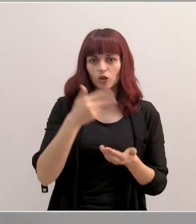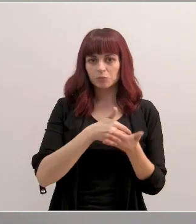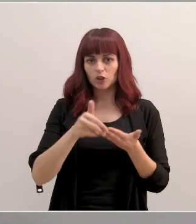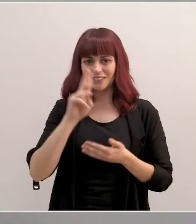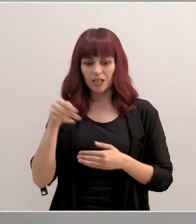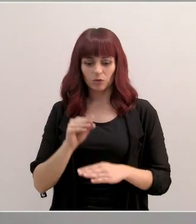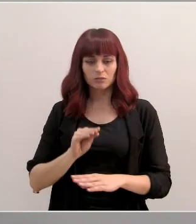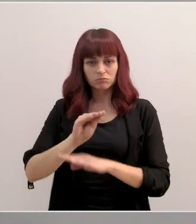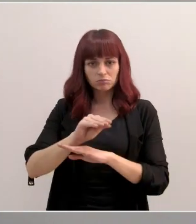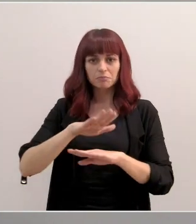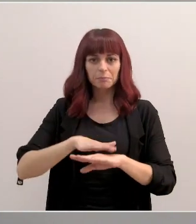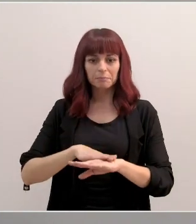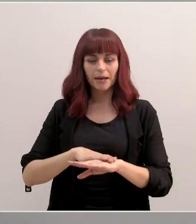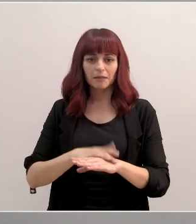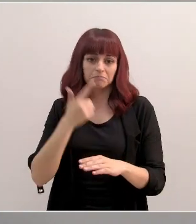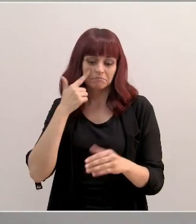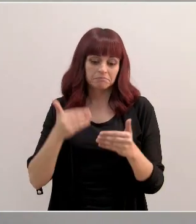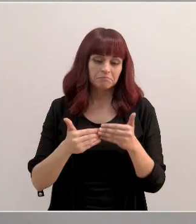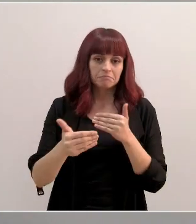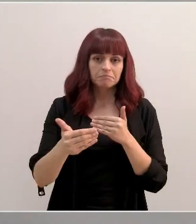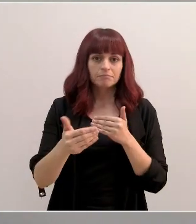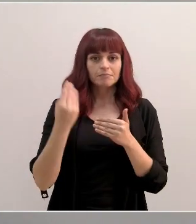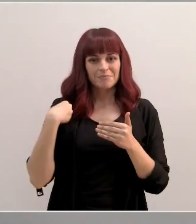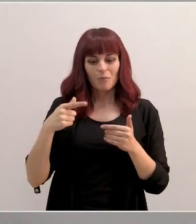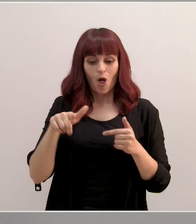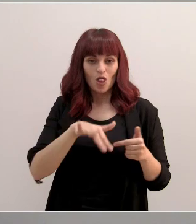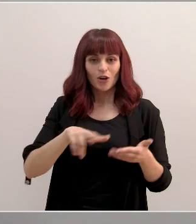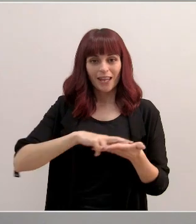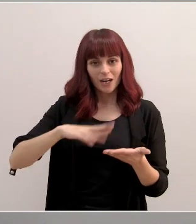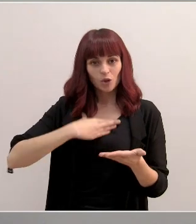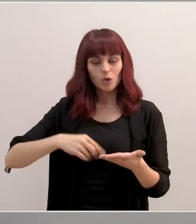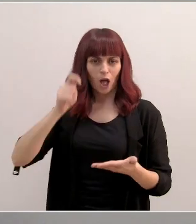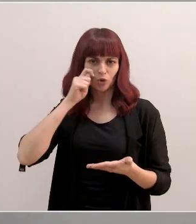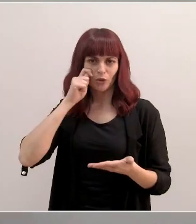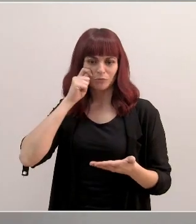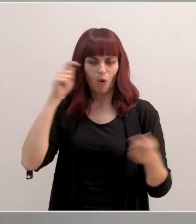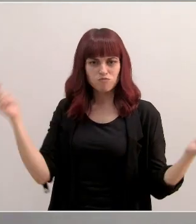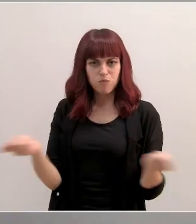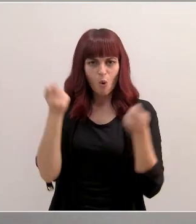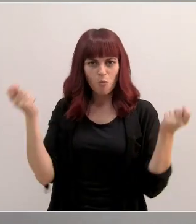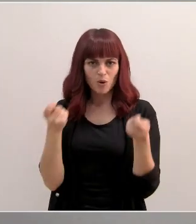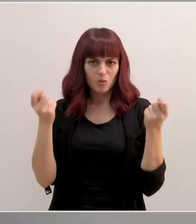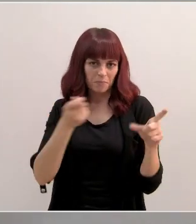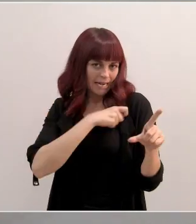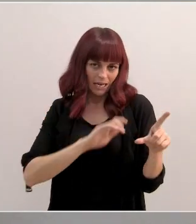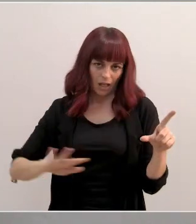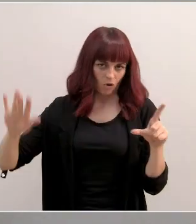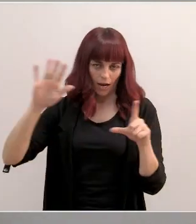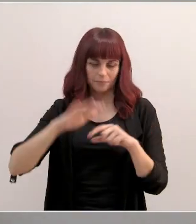para posicionar y dar a conocer el destino Costa Cálida Región de Murcia con acciones publicitarias a nivel nacional.